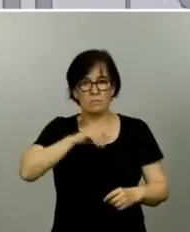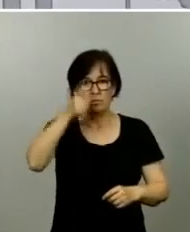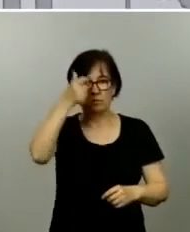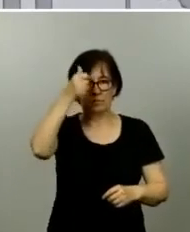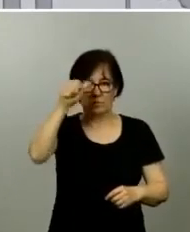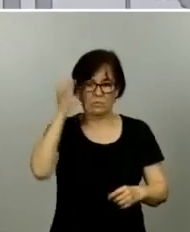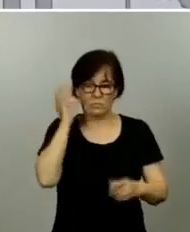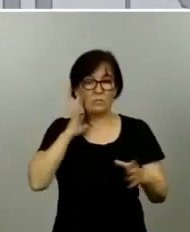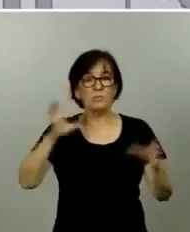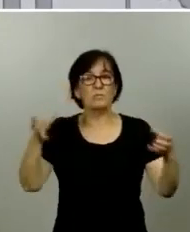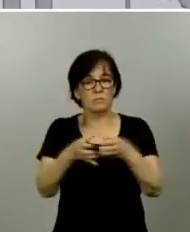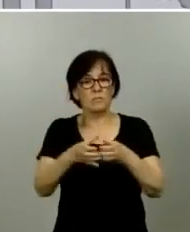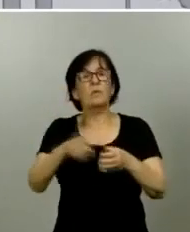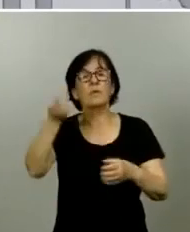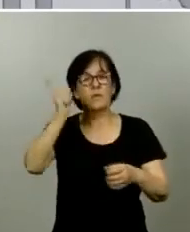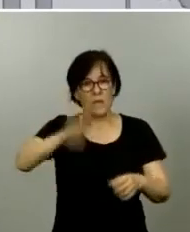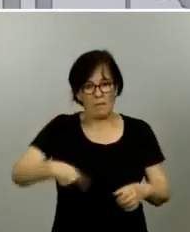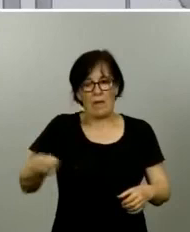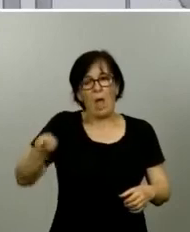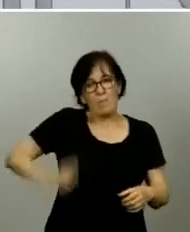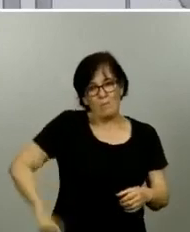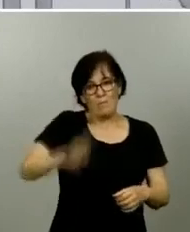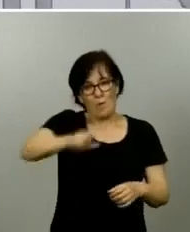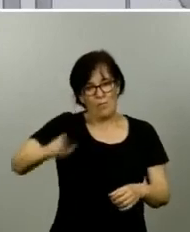conjunto de profesionales sanitarios.